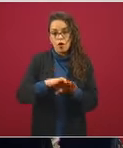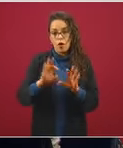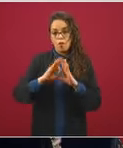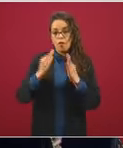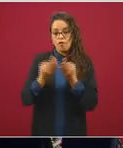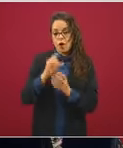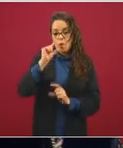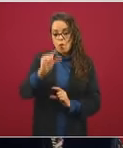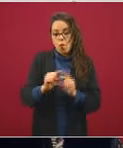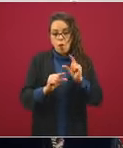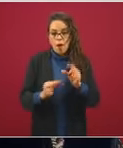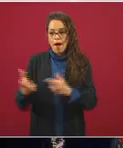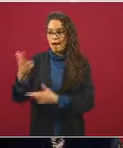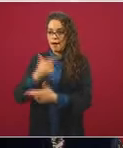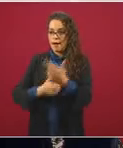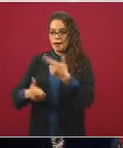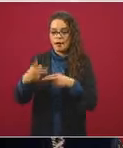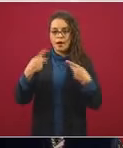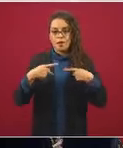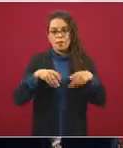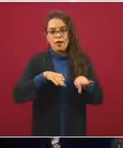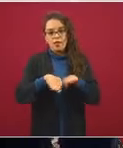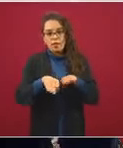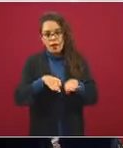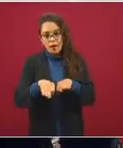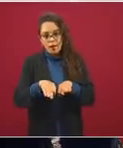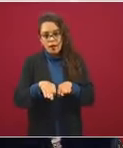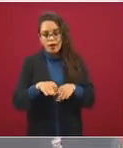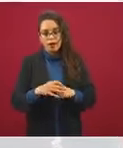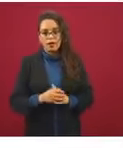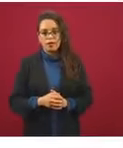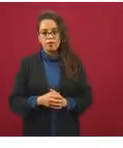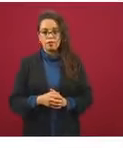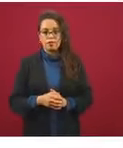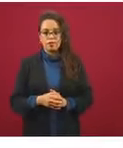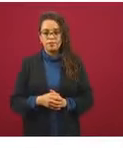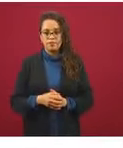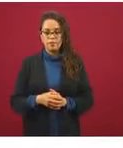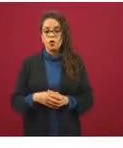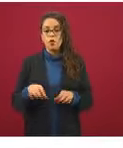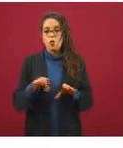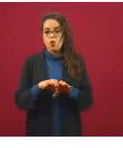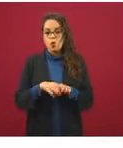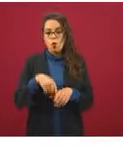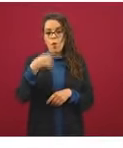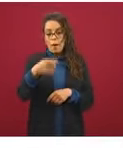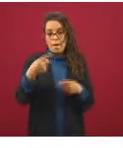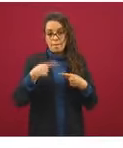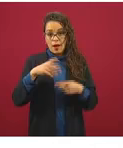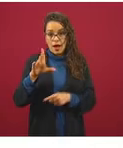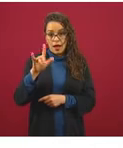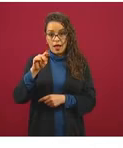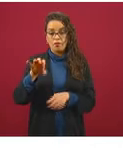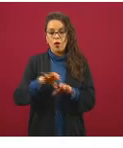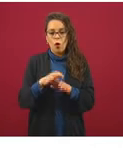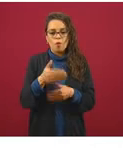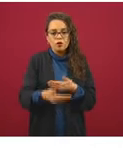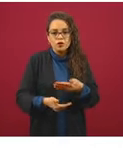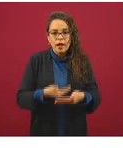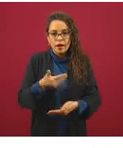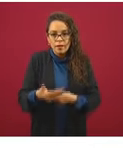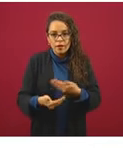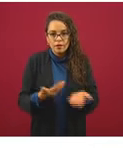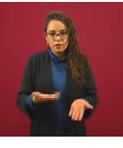regrese a las actividades regulares, cómo va a ser el servicio al cliente y las acciones de comunicación, tanto